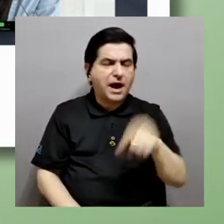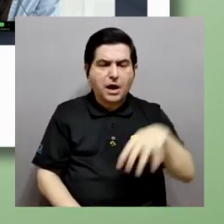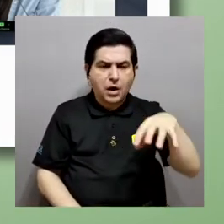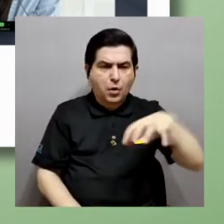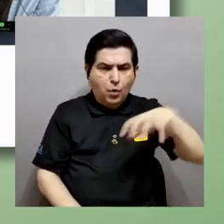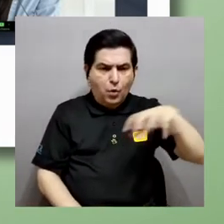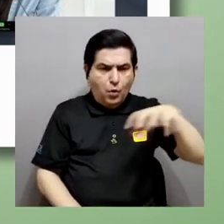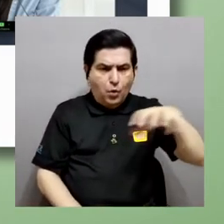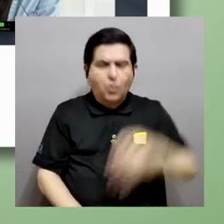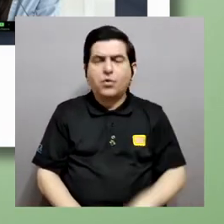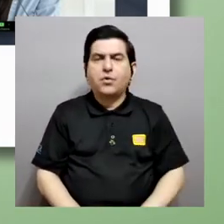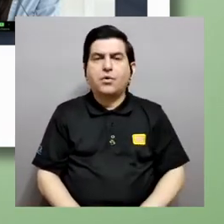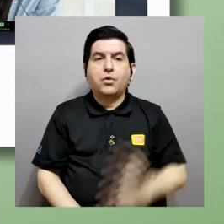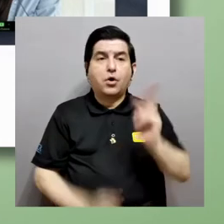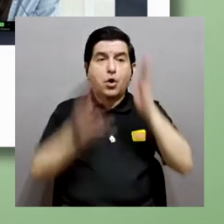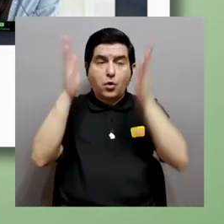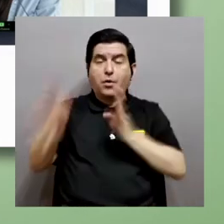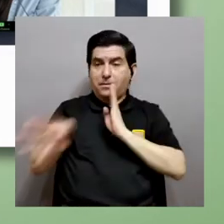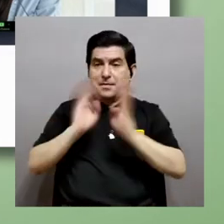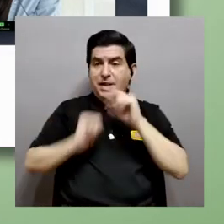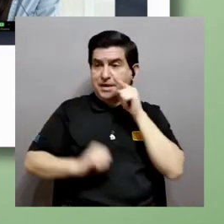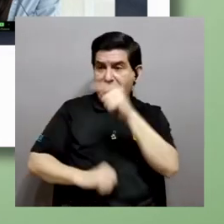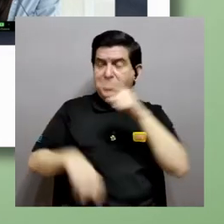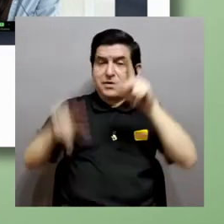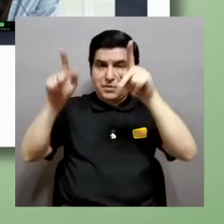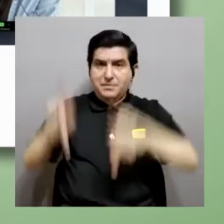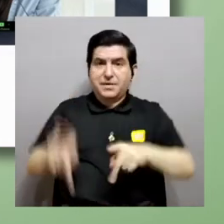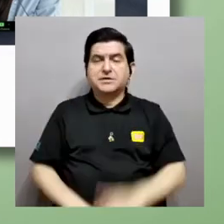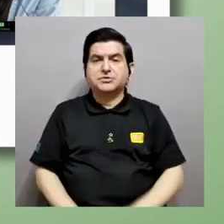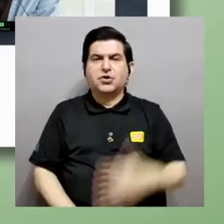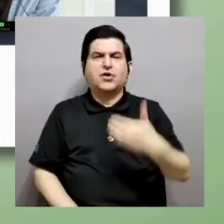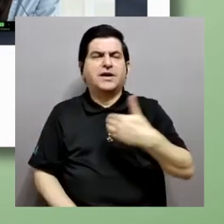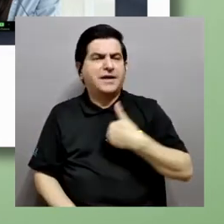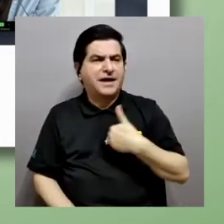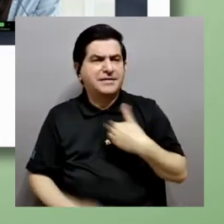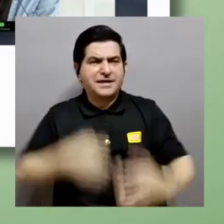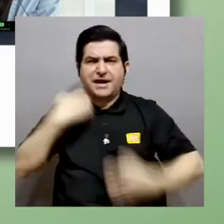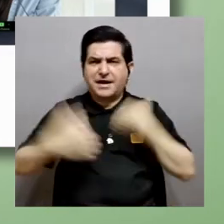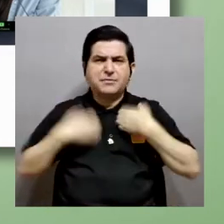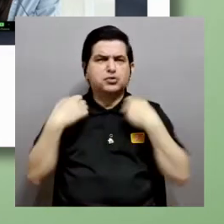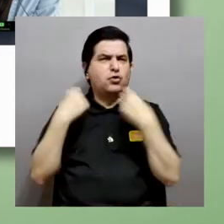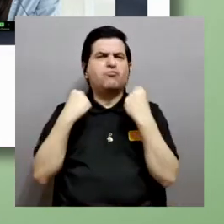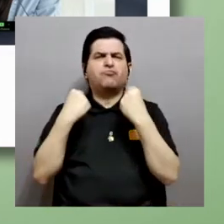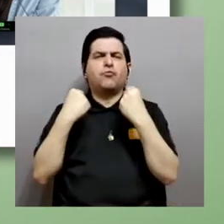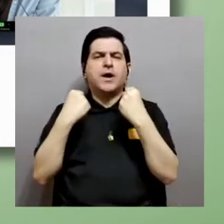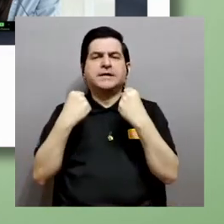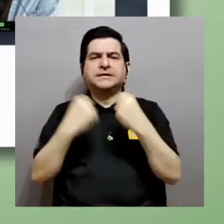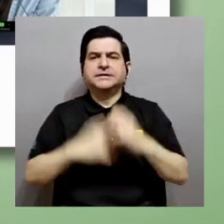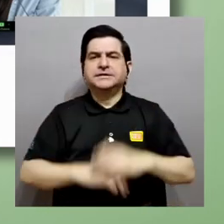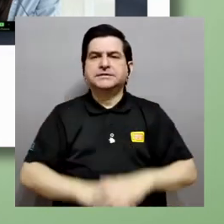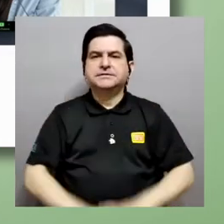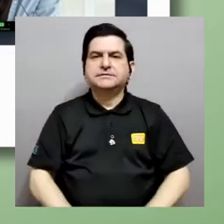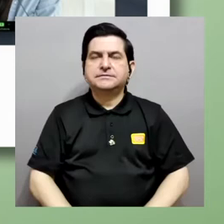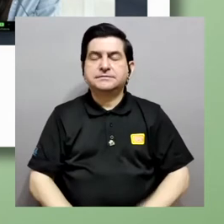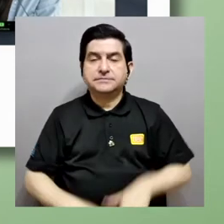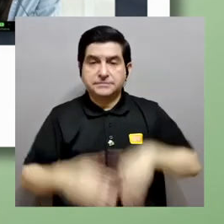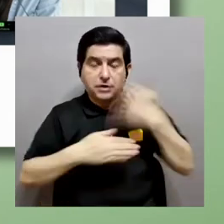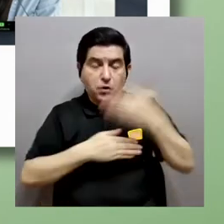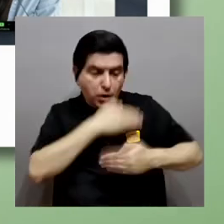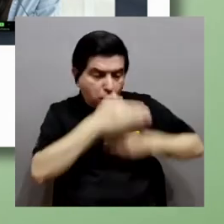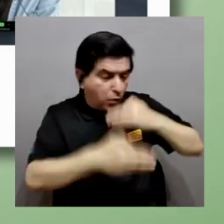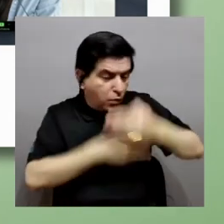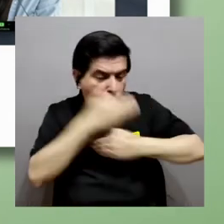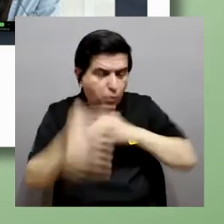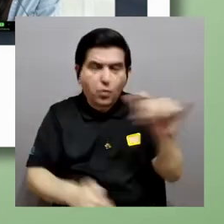cuando el compañero con el que están conversando experimenta una emoción muy fuerte. Y luego